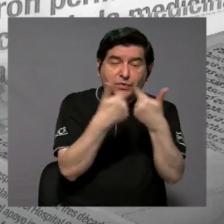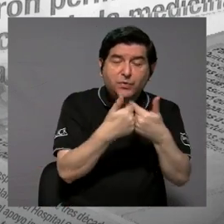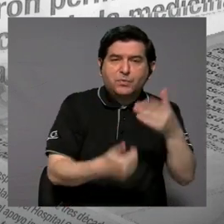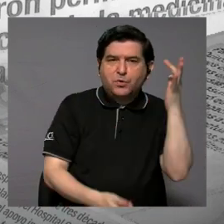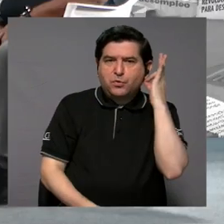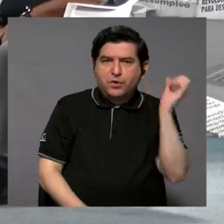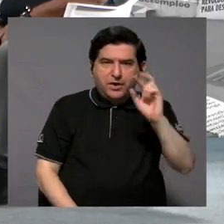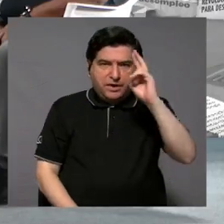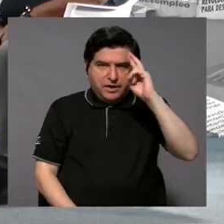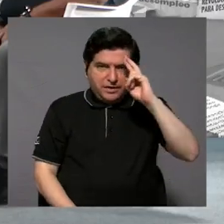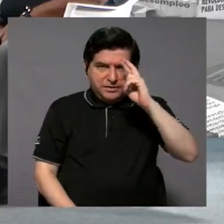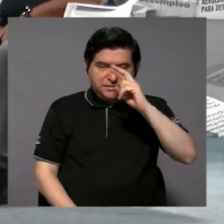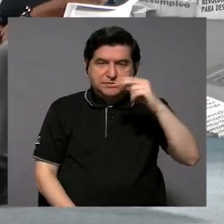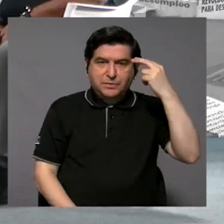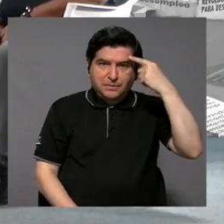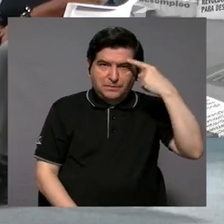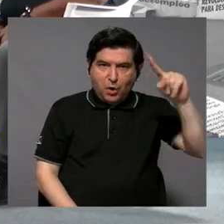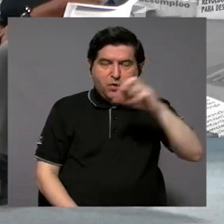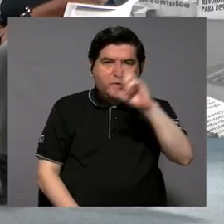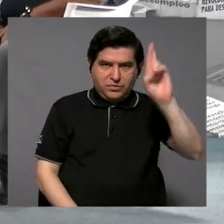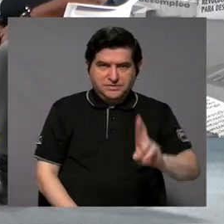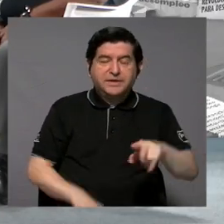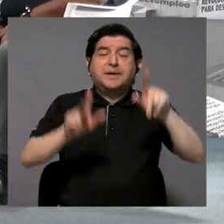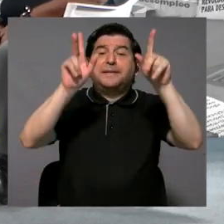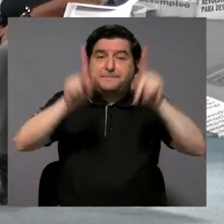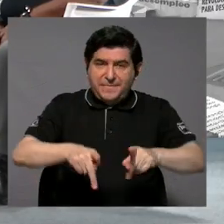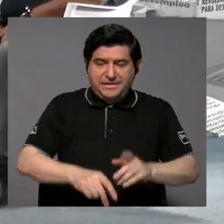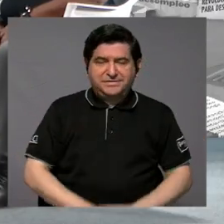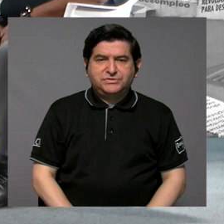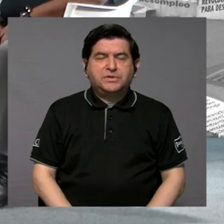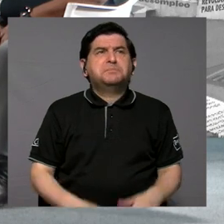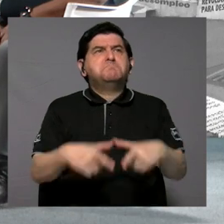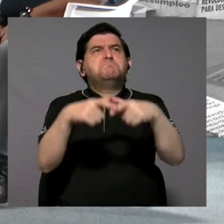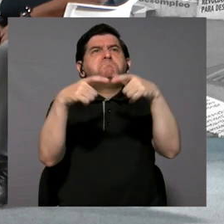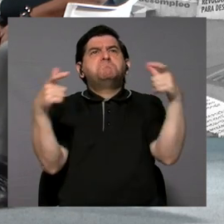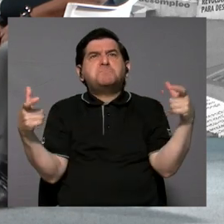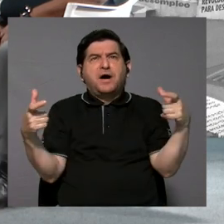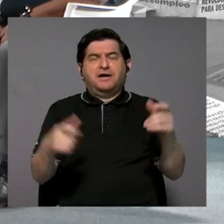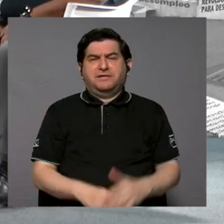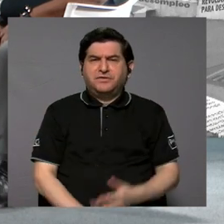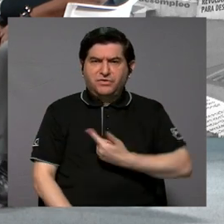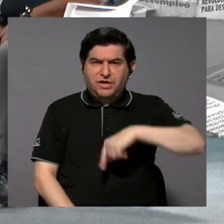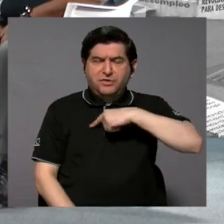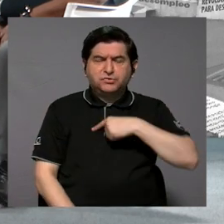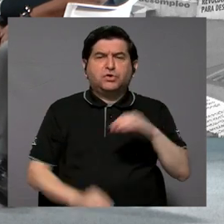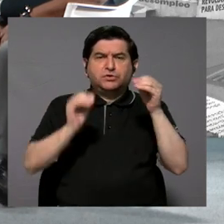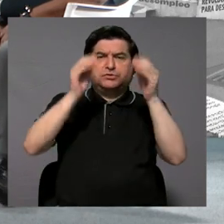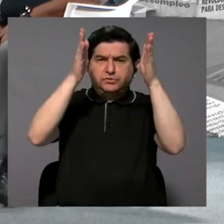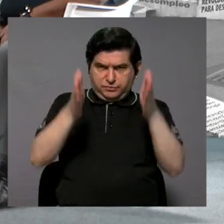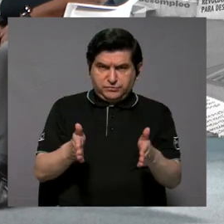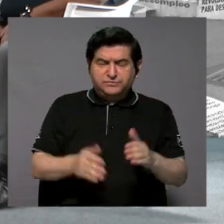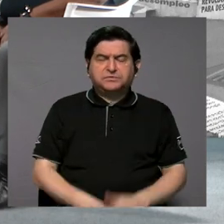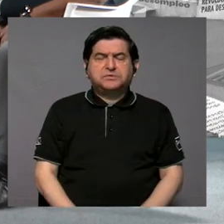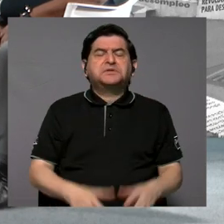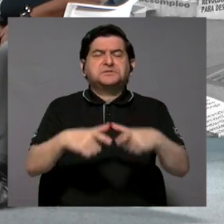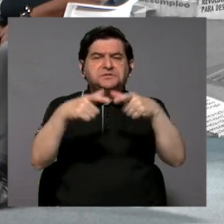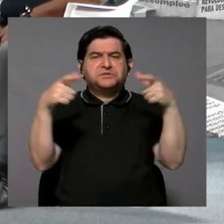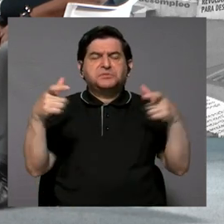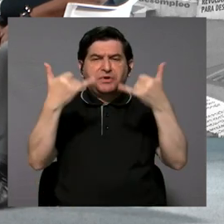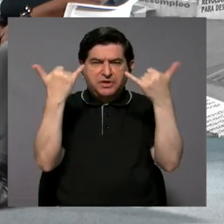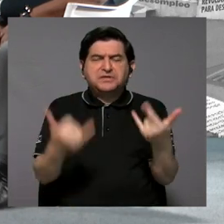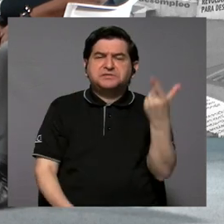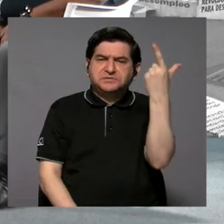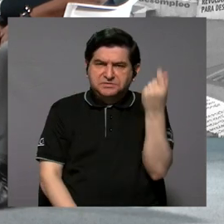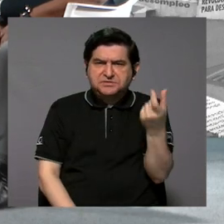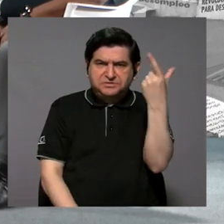por Costa Rica está formado por personas que en la mayoría somos académicas, muchas de nosotras ya